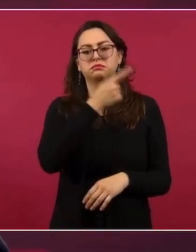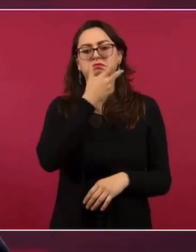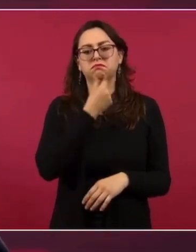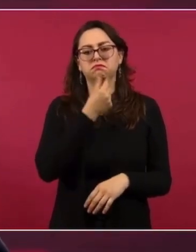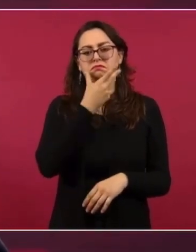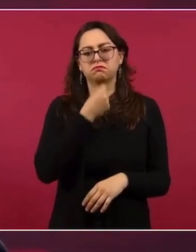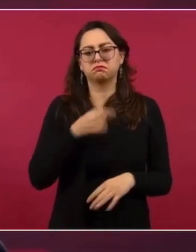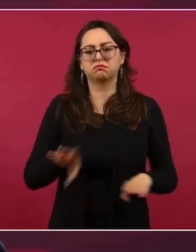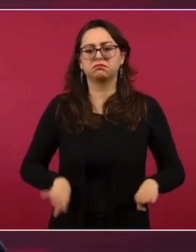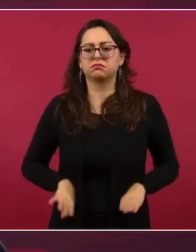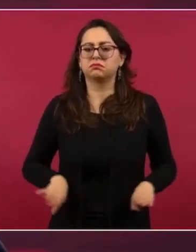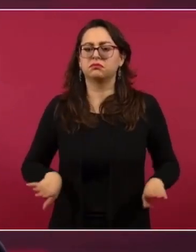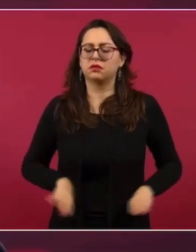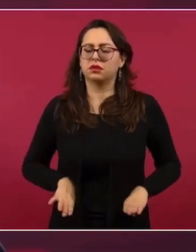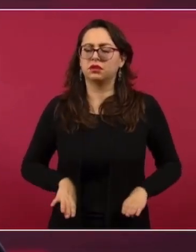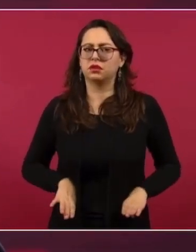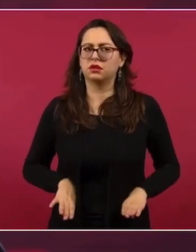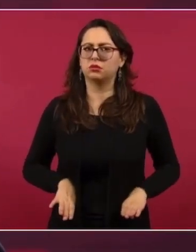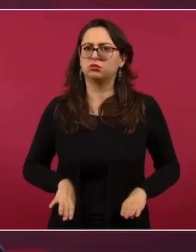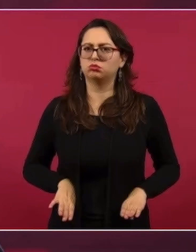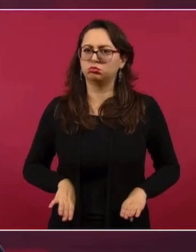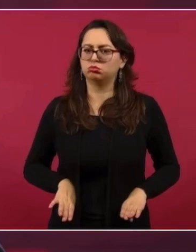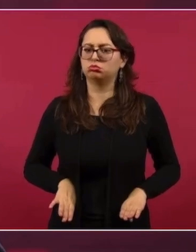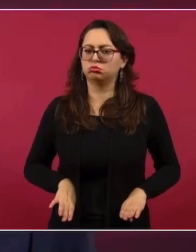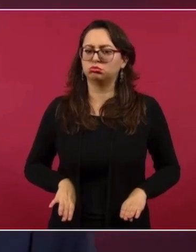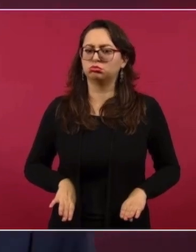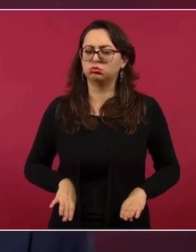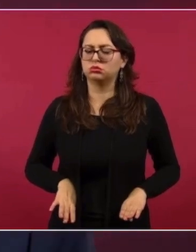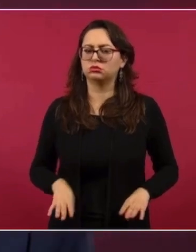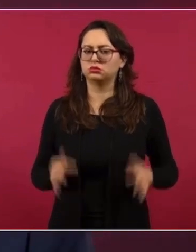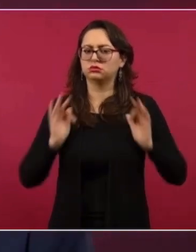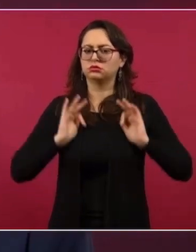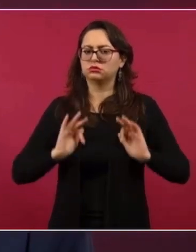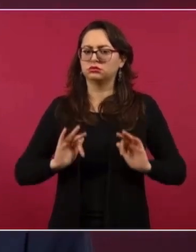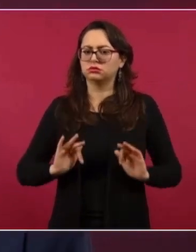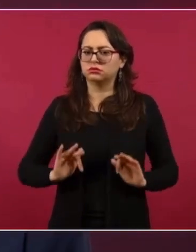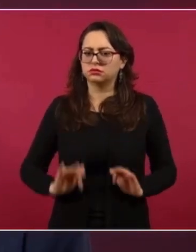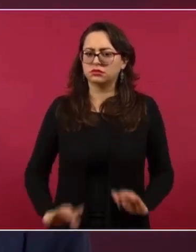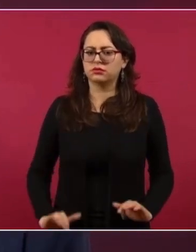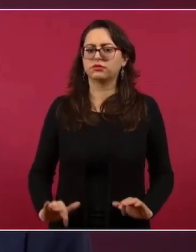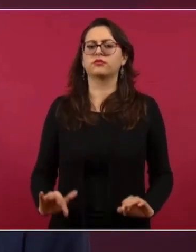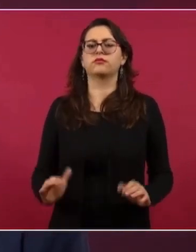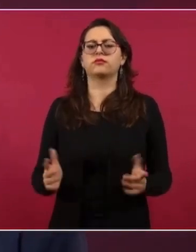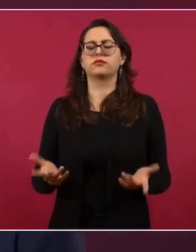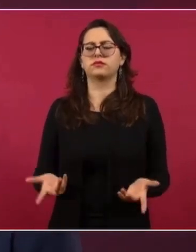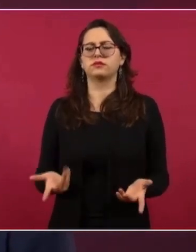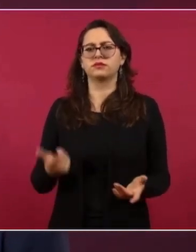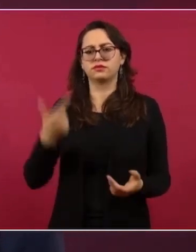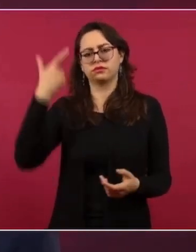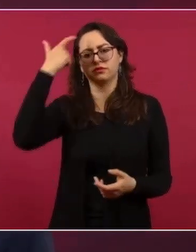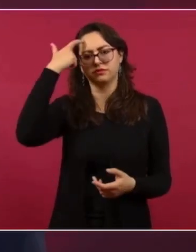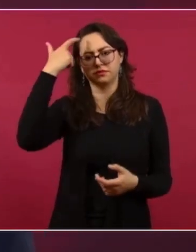liberal,